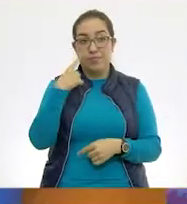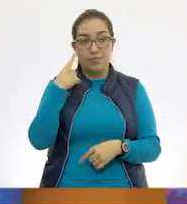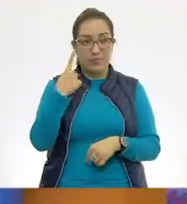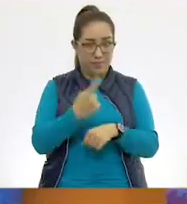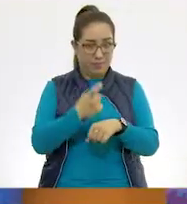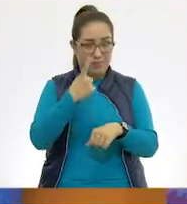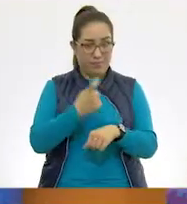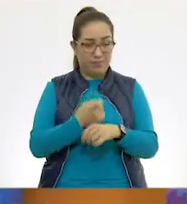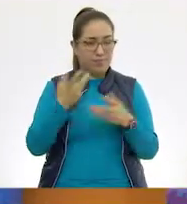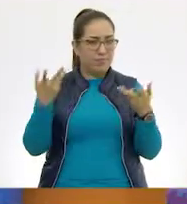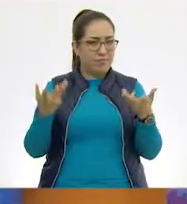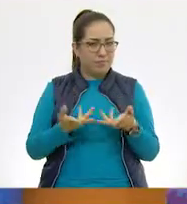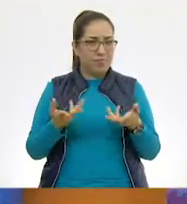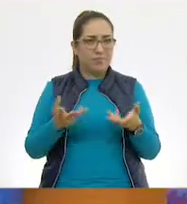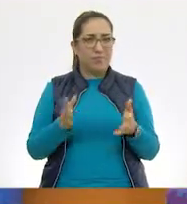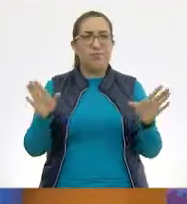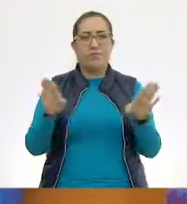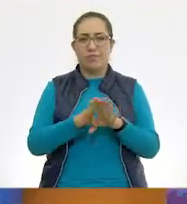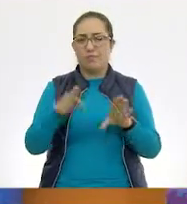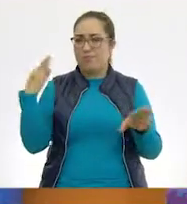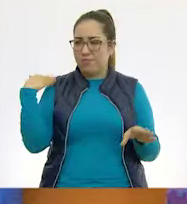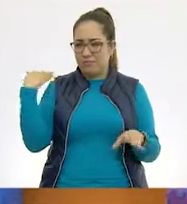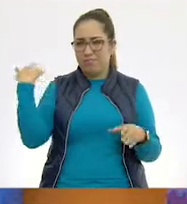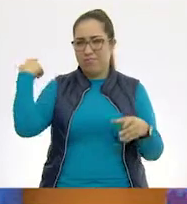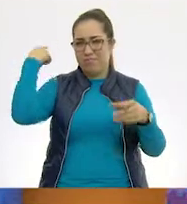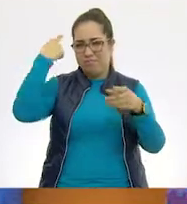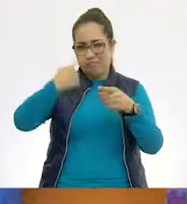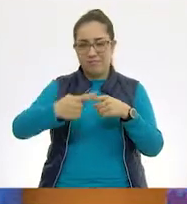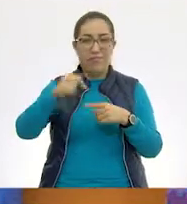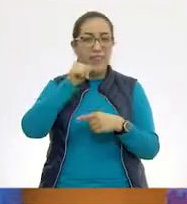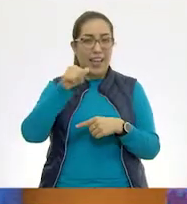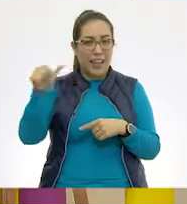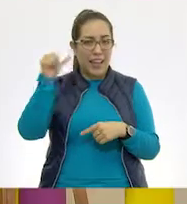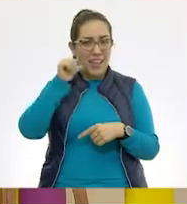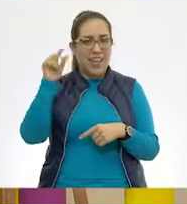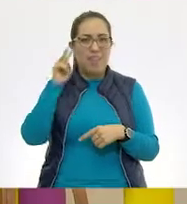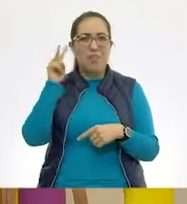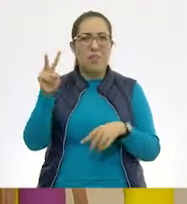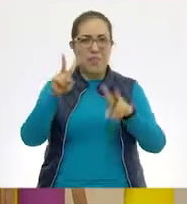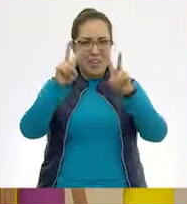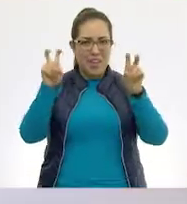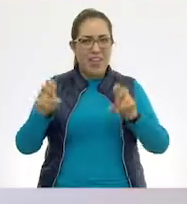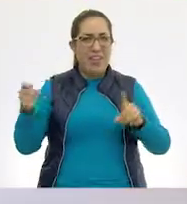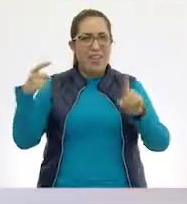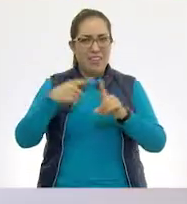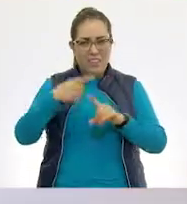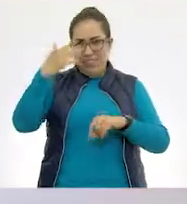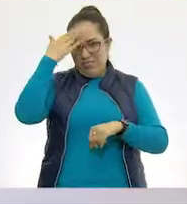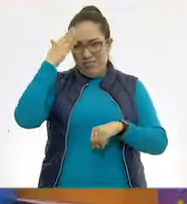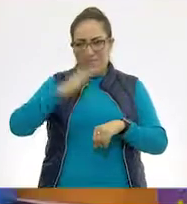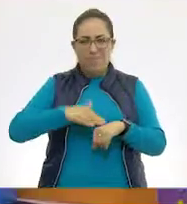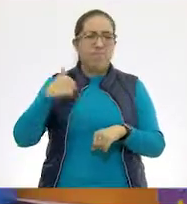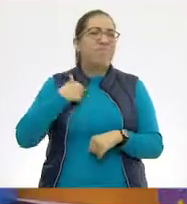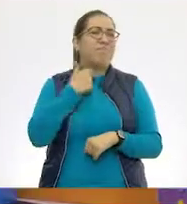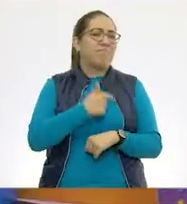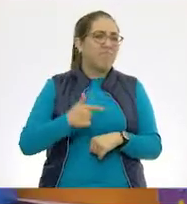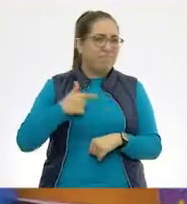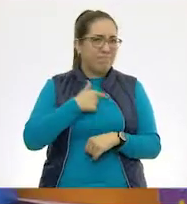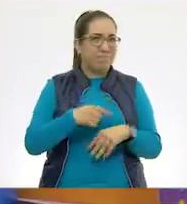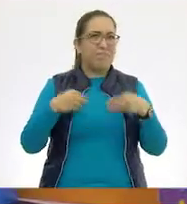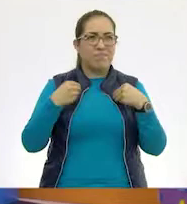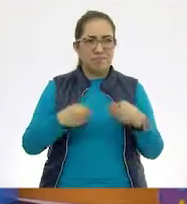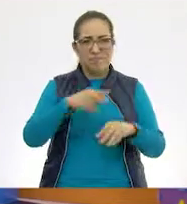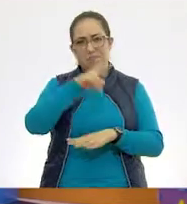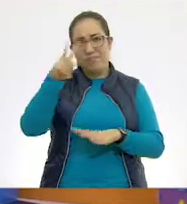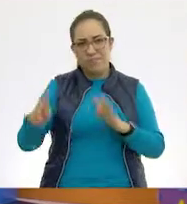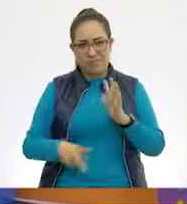antes hacemos un mini repaso sobre lo que vimos ayer? Cierto. Ya sabes que a mí me gustan mucho los repasos, entonces vamos a hacer